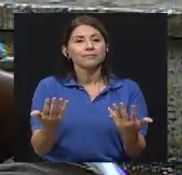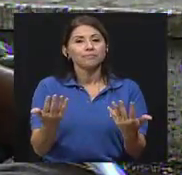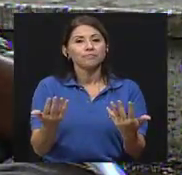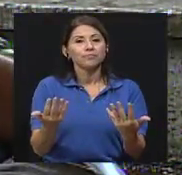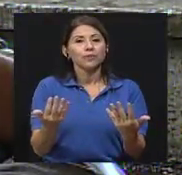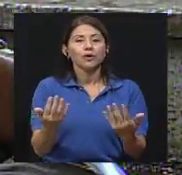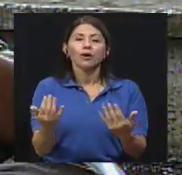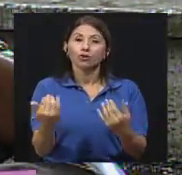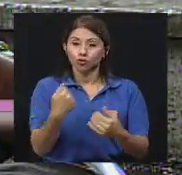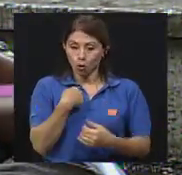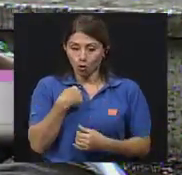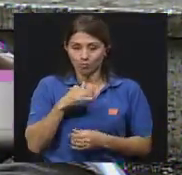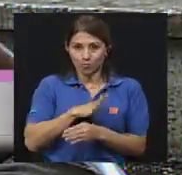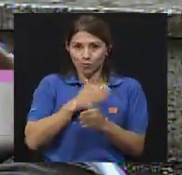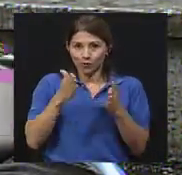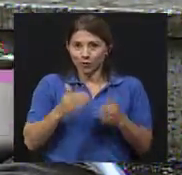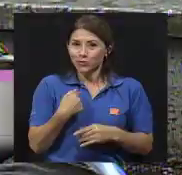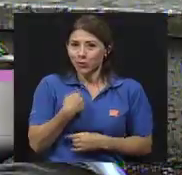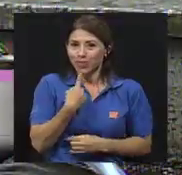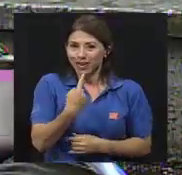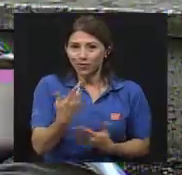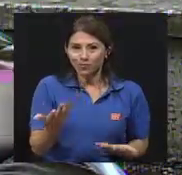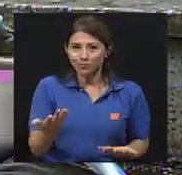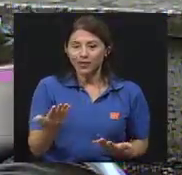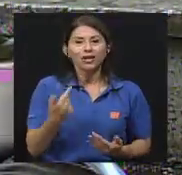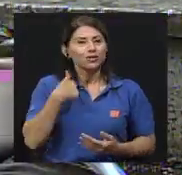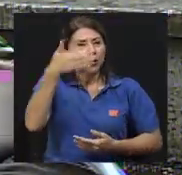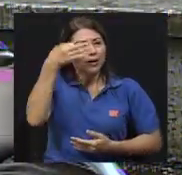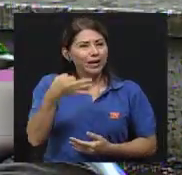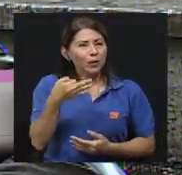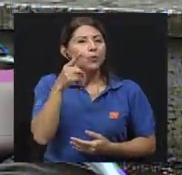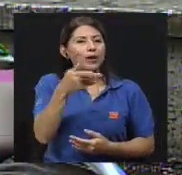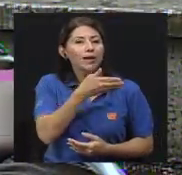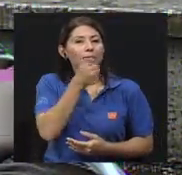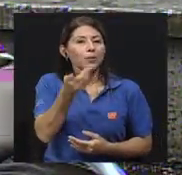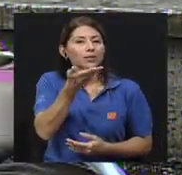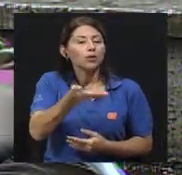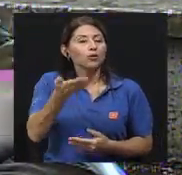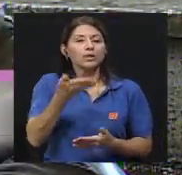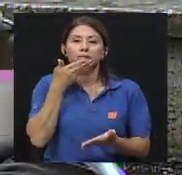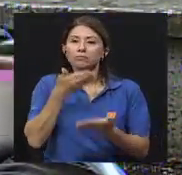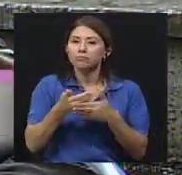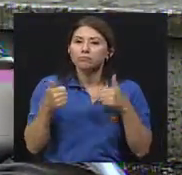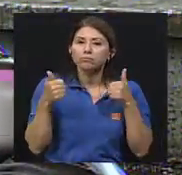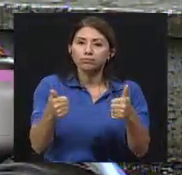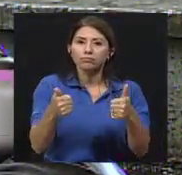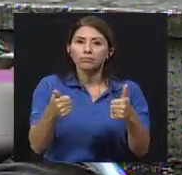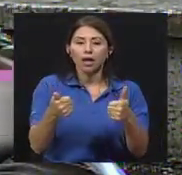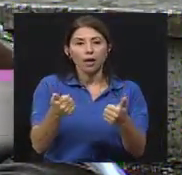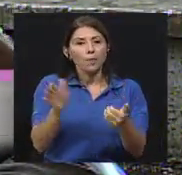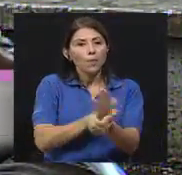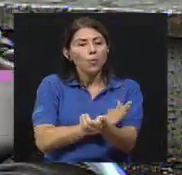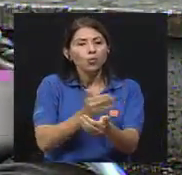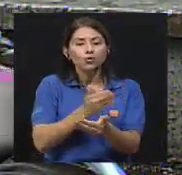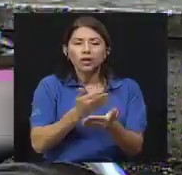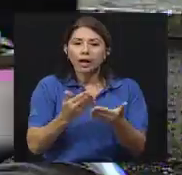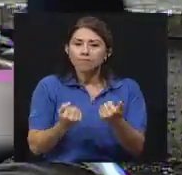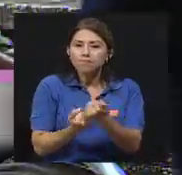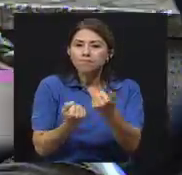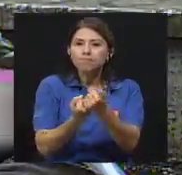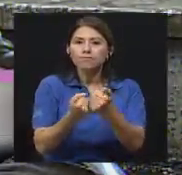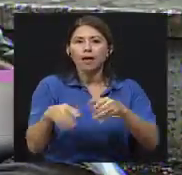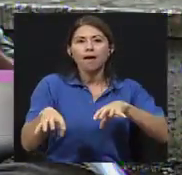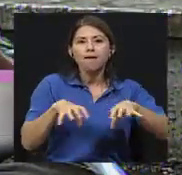digamos, lo digo como músico, creo que de las cosas más enriquecedoras porque aporta muchísimo. Tanto la interacción social, tanto el